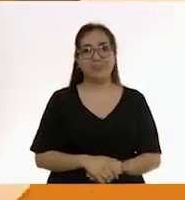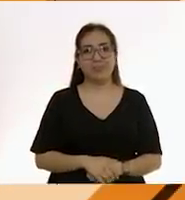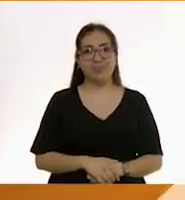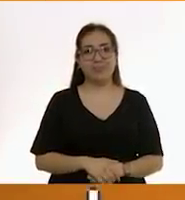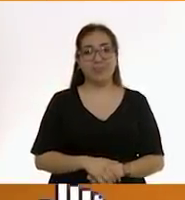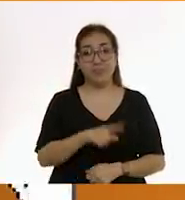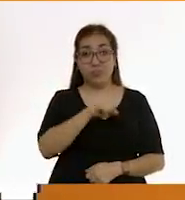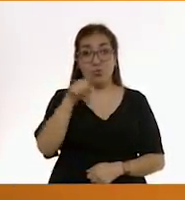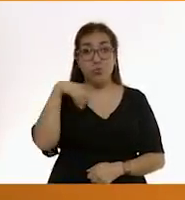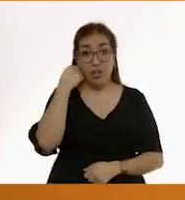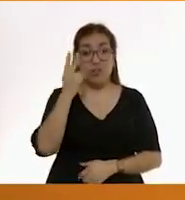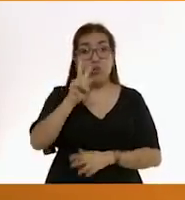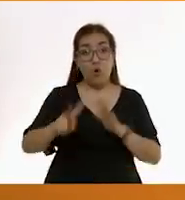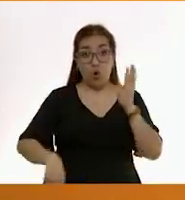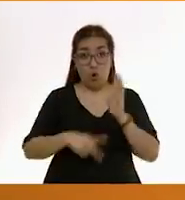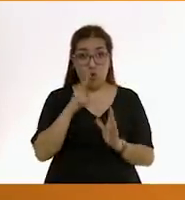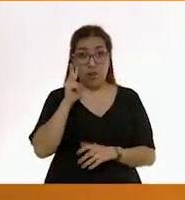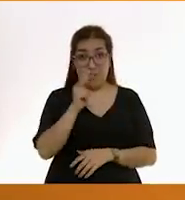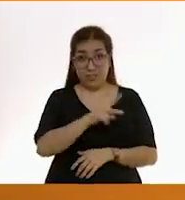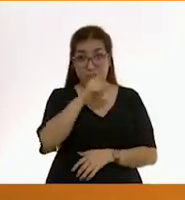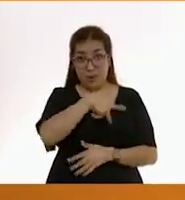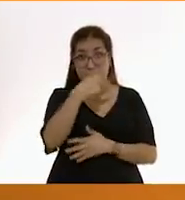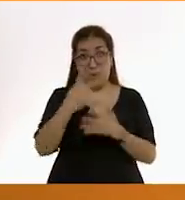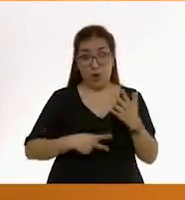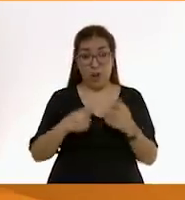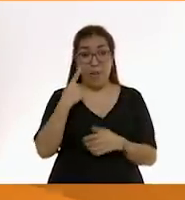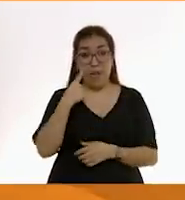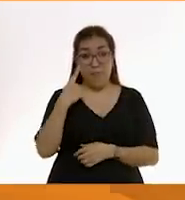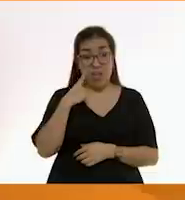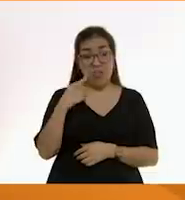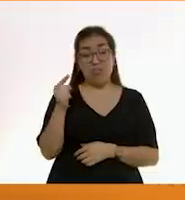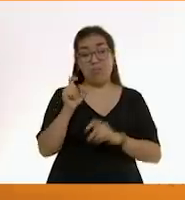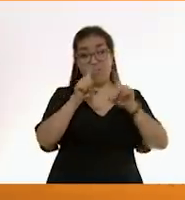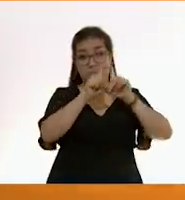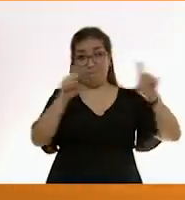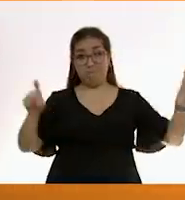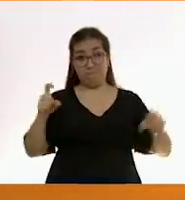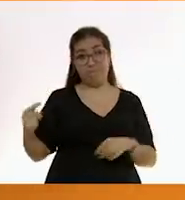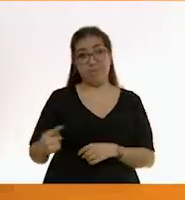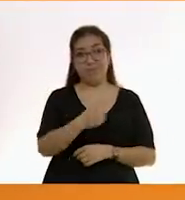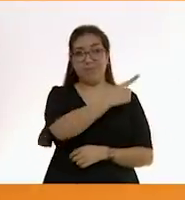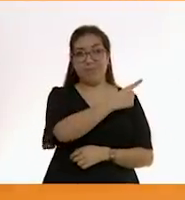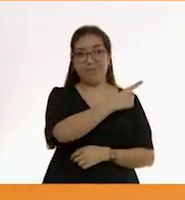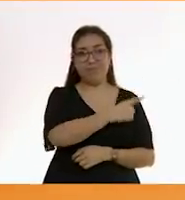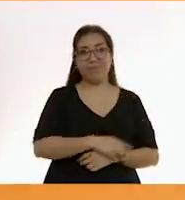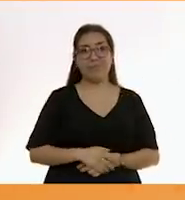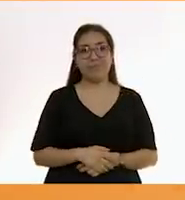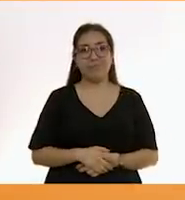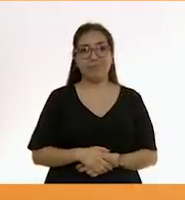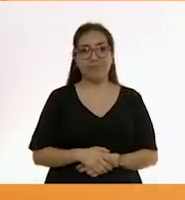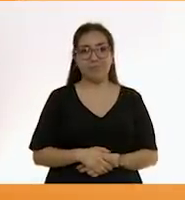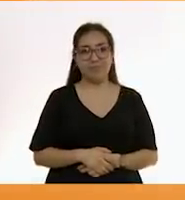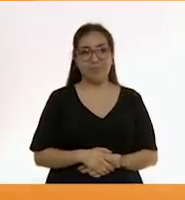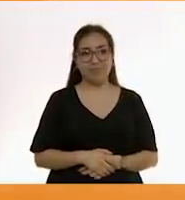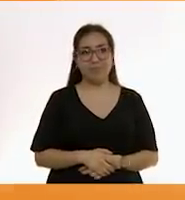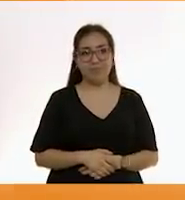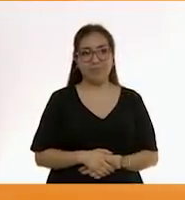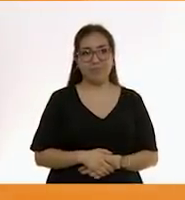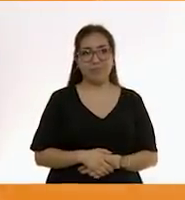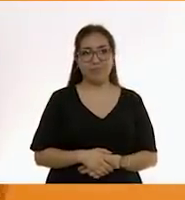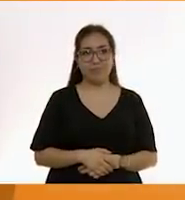Si quieres volver a ver este programa entra a la liga aprendeencasa.cep.gov.mx